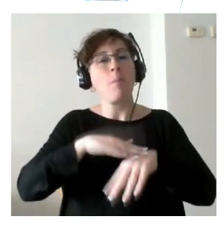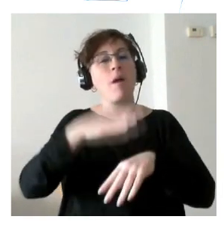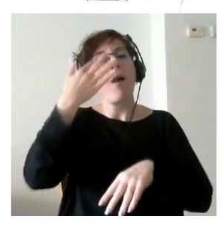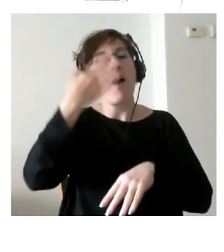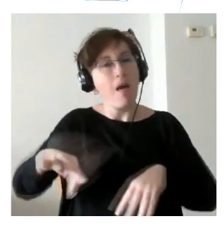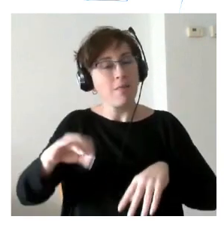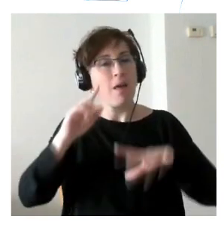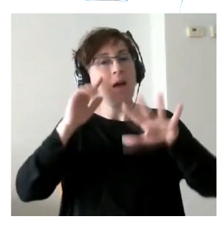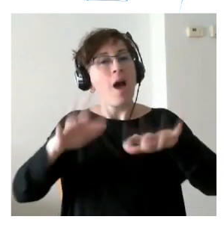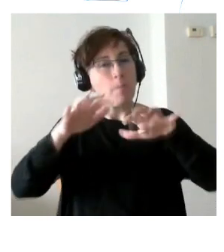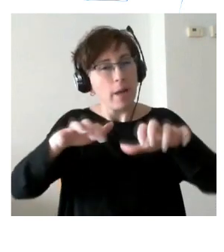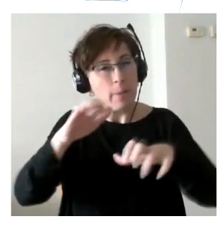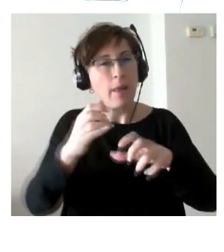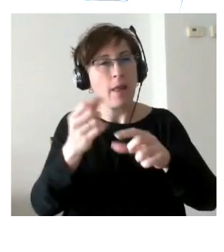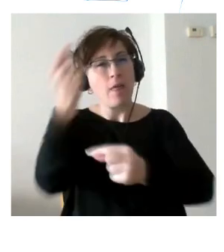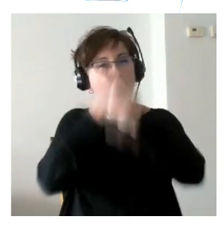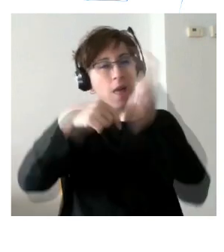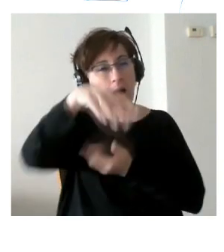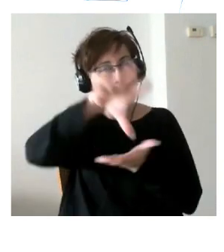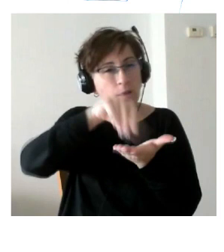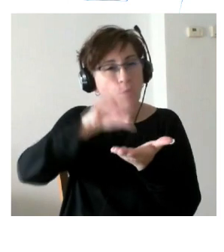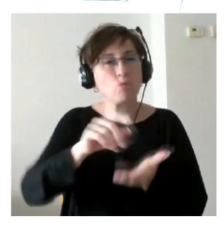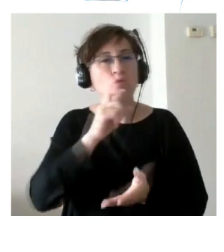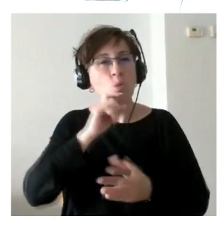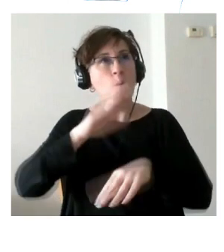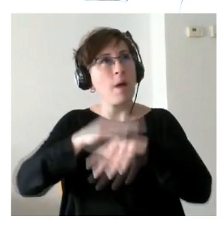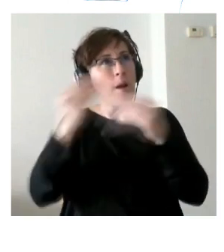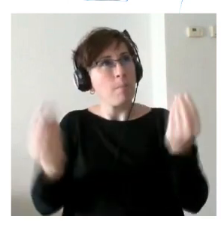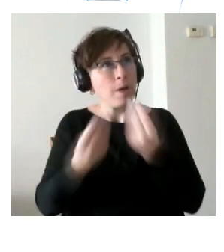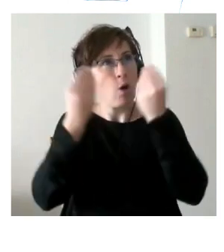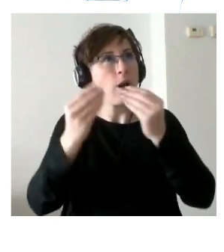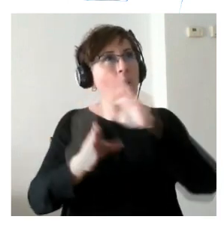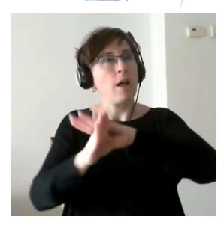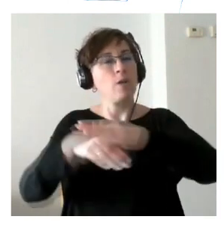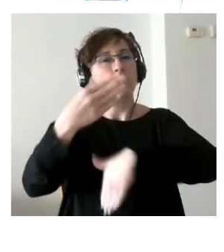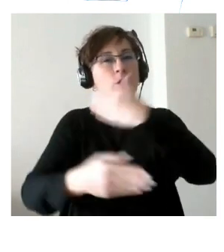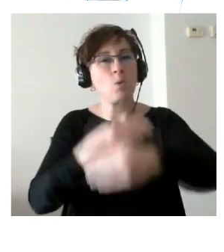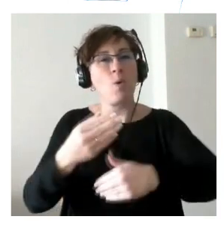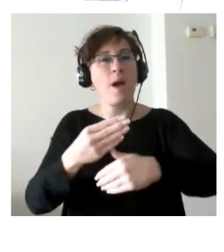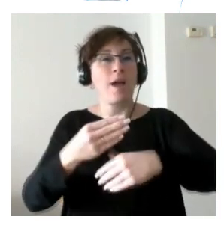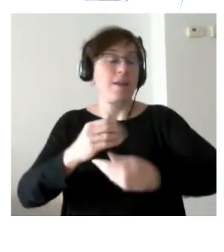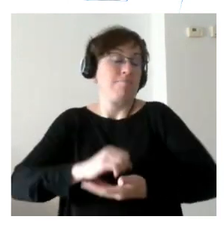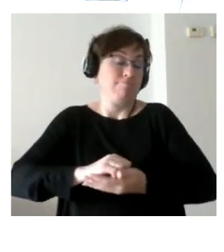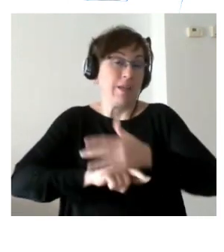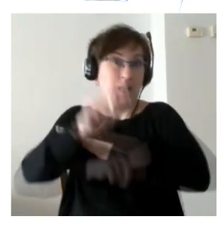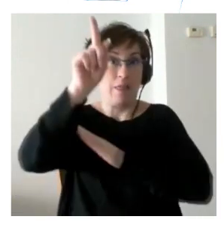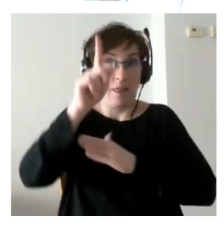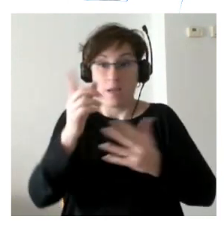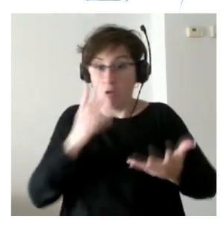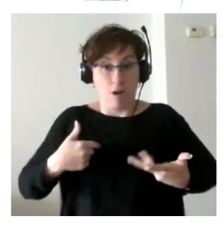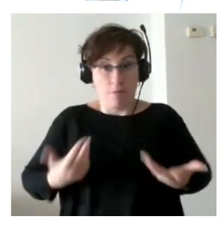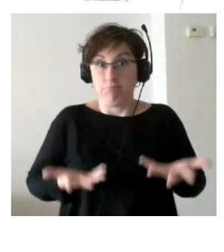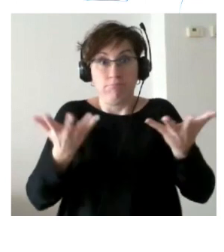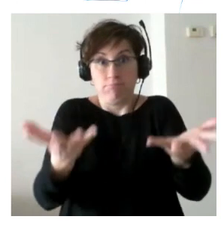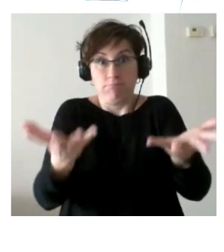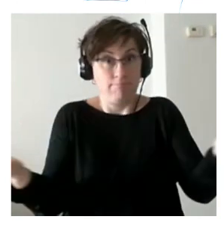y recabar datos para cómo mejorar y cómo continuar y cómo crecer y estoy a vuestra disposición a partir de este momento para lo que